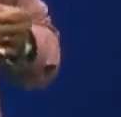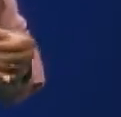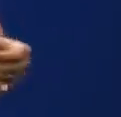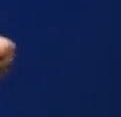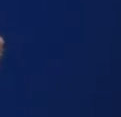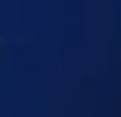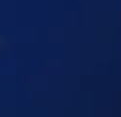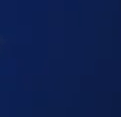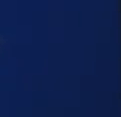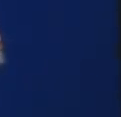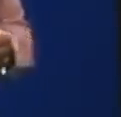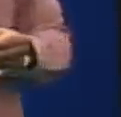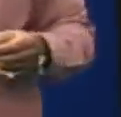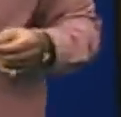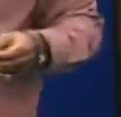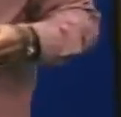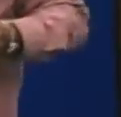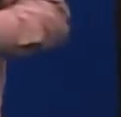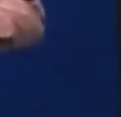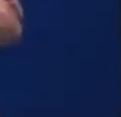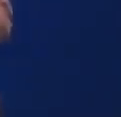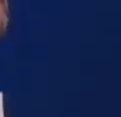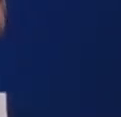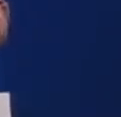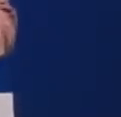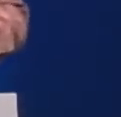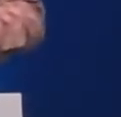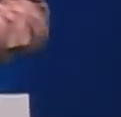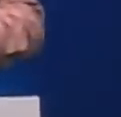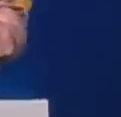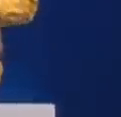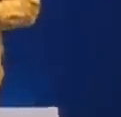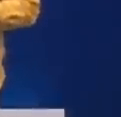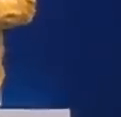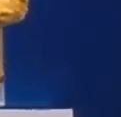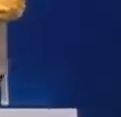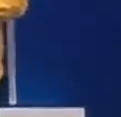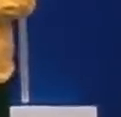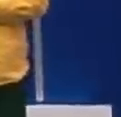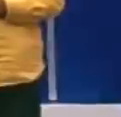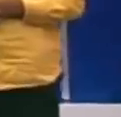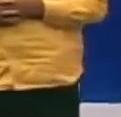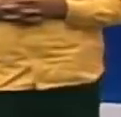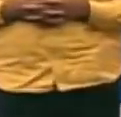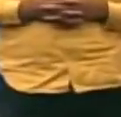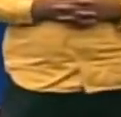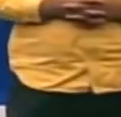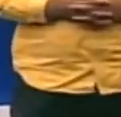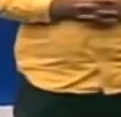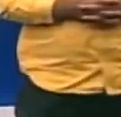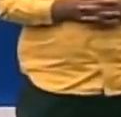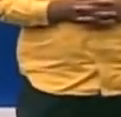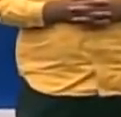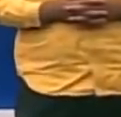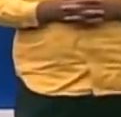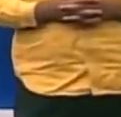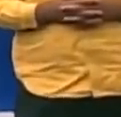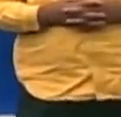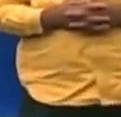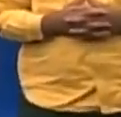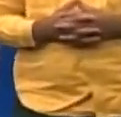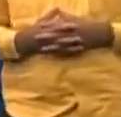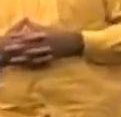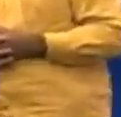Aquí estamos los chavistas La alegría de andar juntos También somos humanistas La